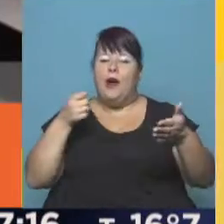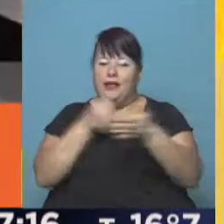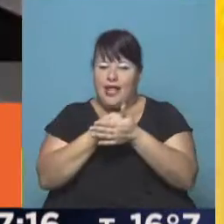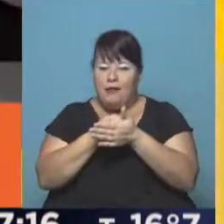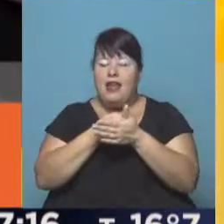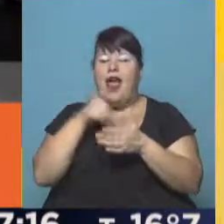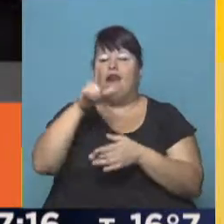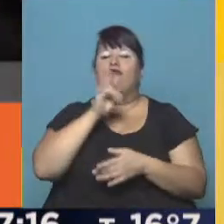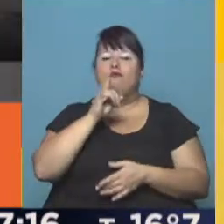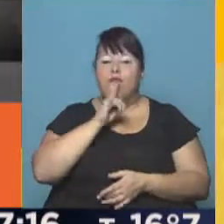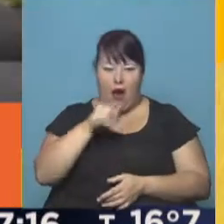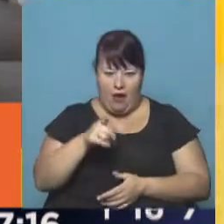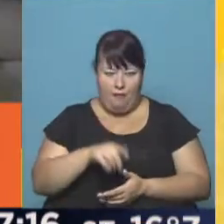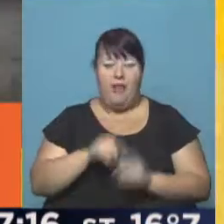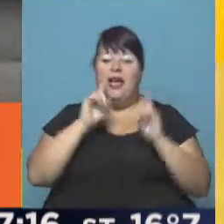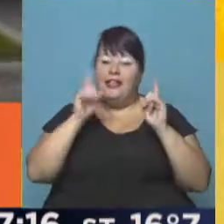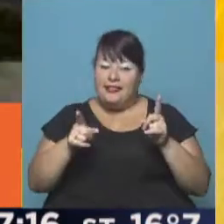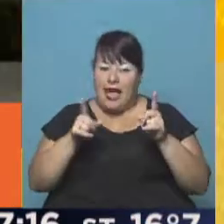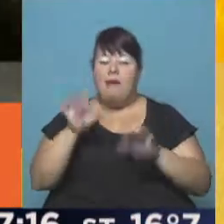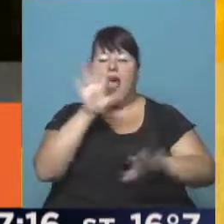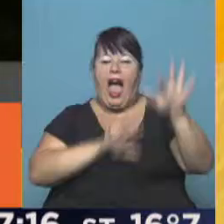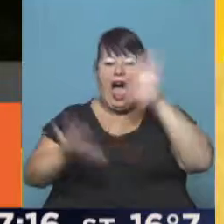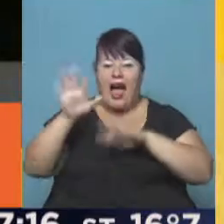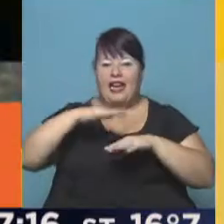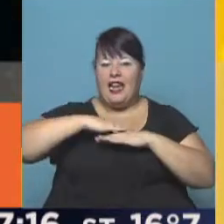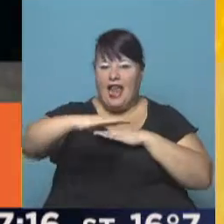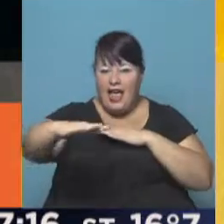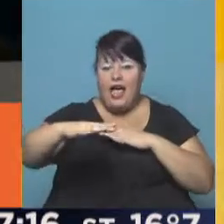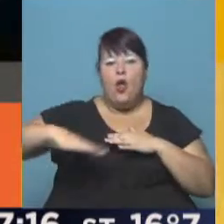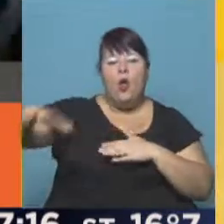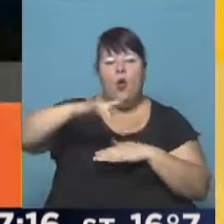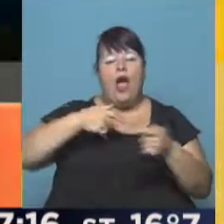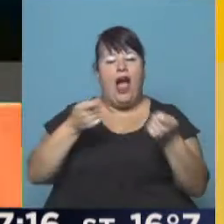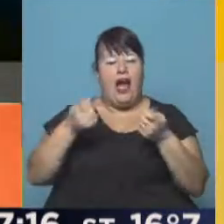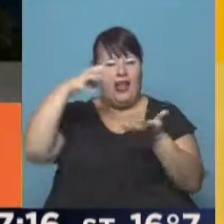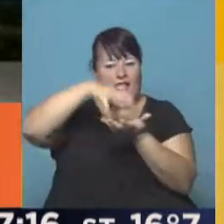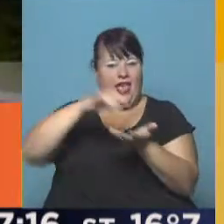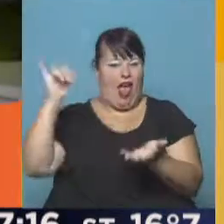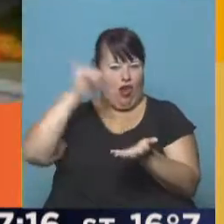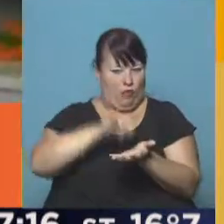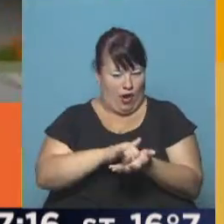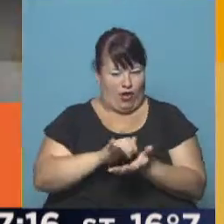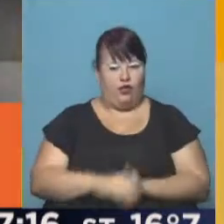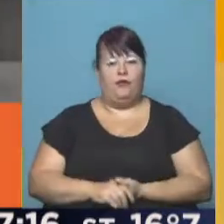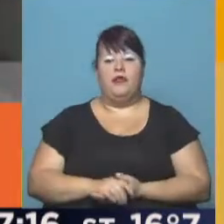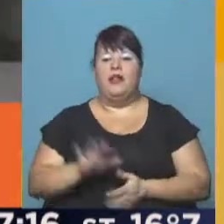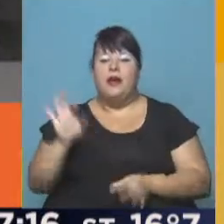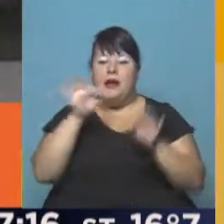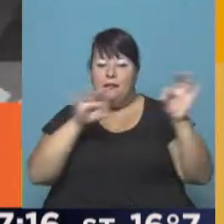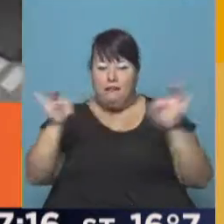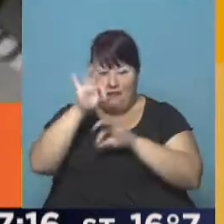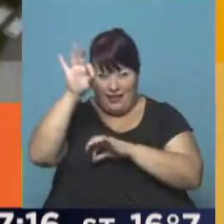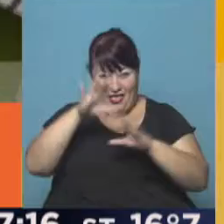pasajeros en Tucumán. También están reconstruyendo la pista y la plataforma comercial del aeropuerto. El diseño del